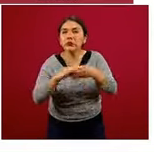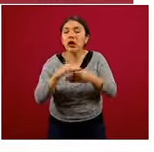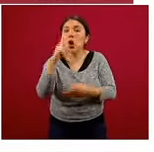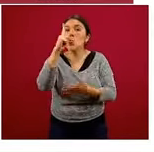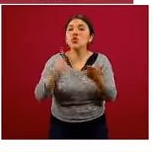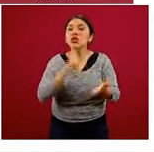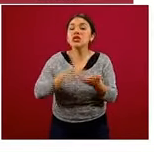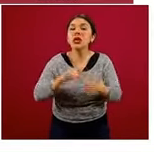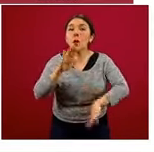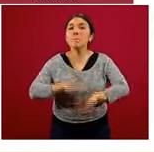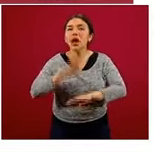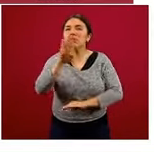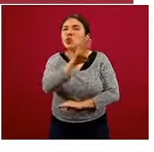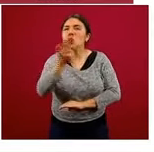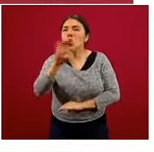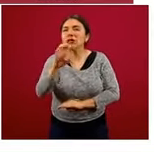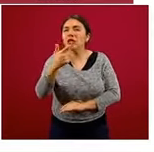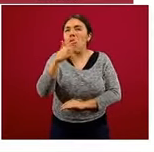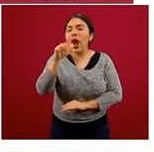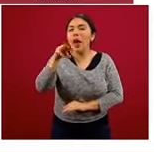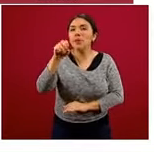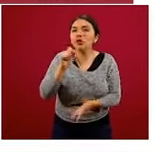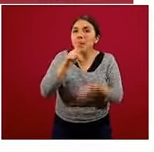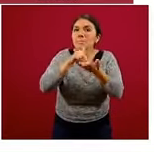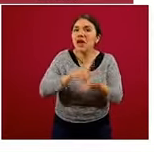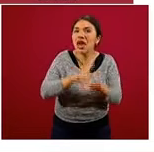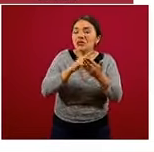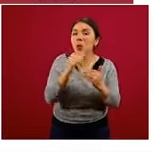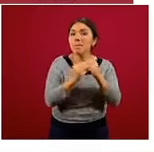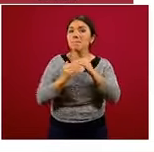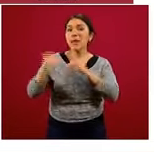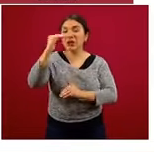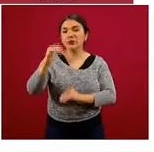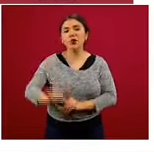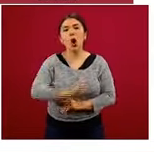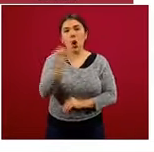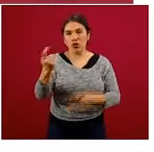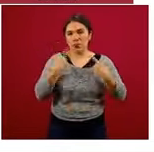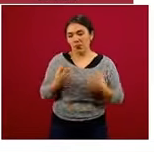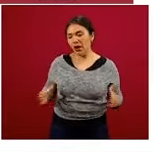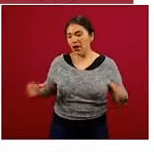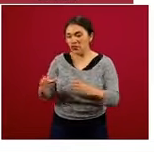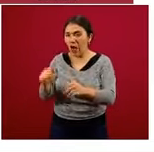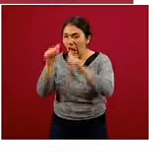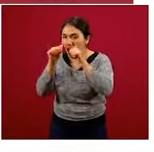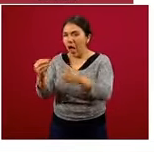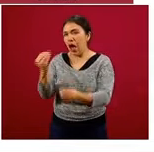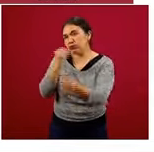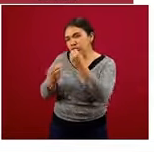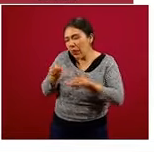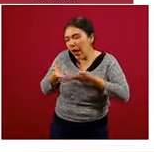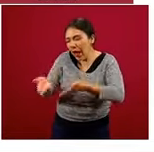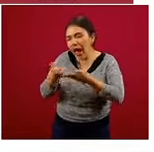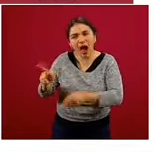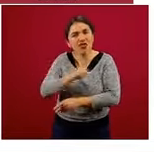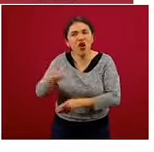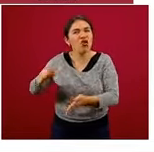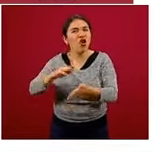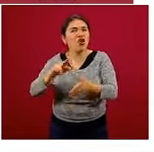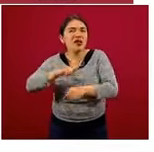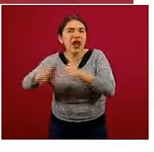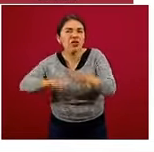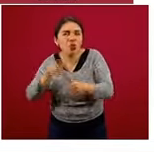peso, 900 gramos de peso. Y quienes comían alimentos no procesados, desde luego